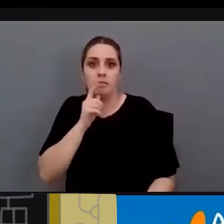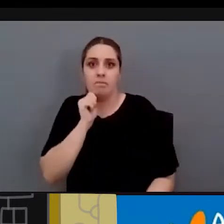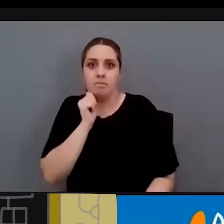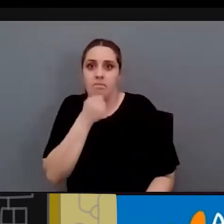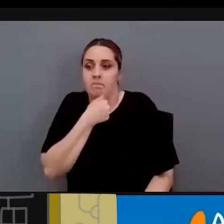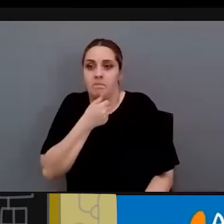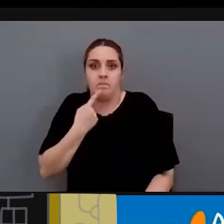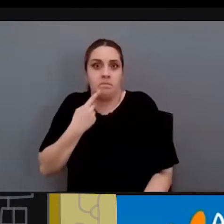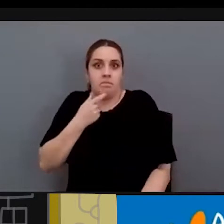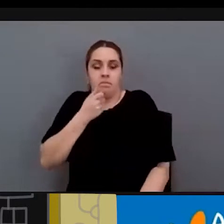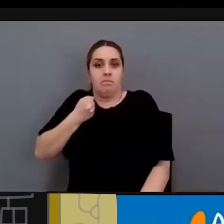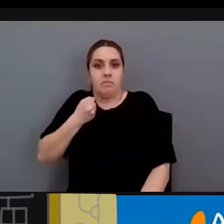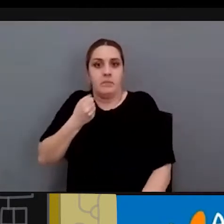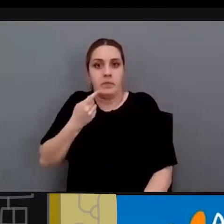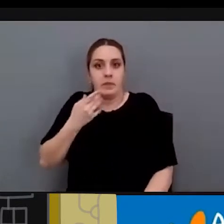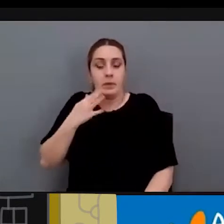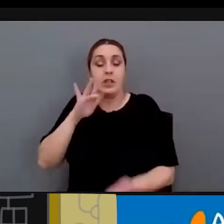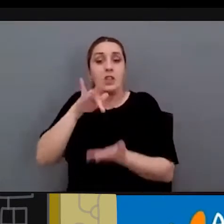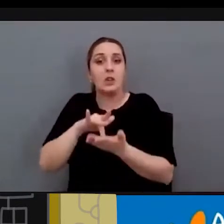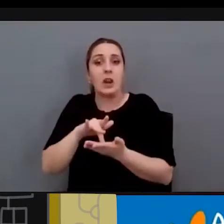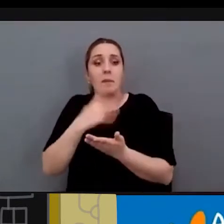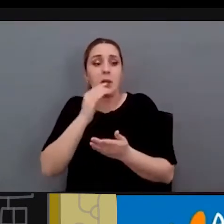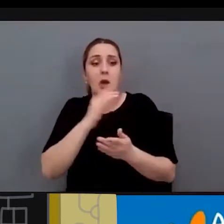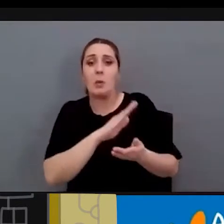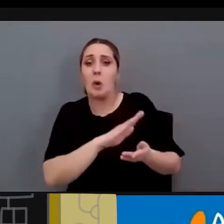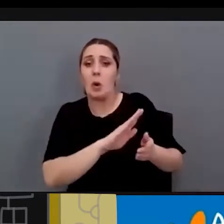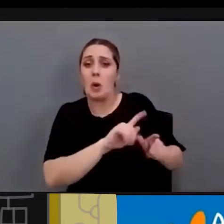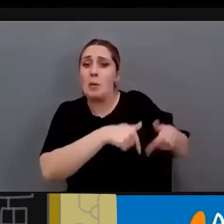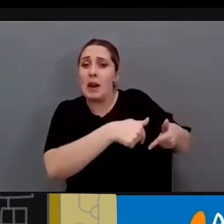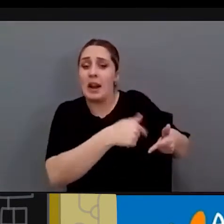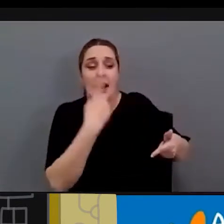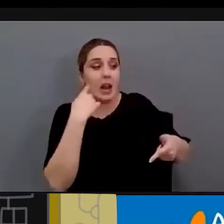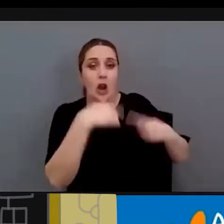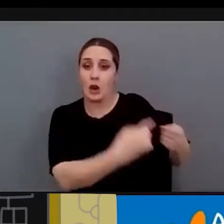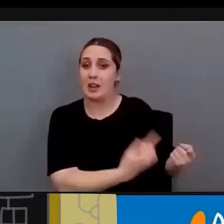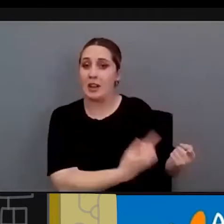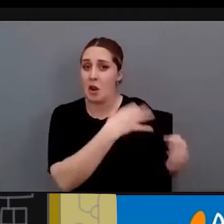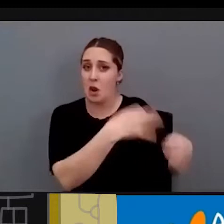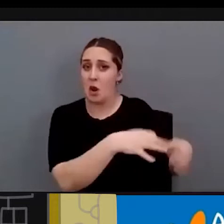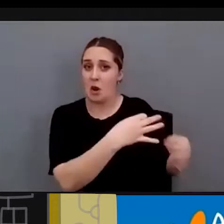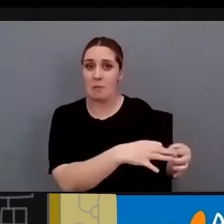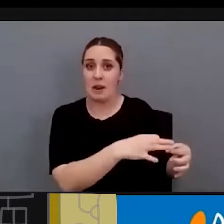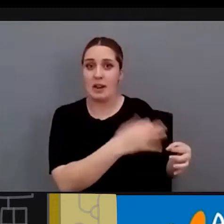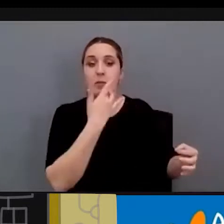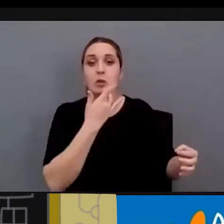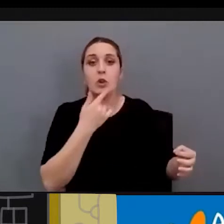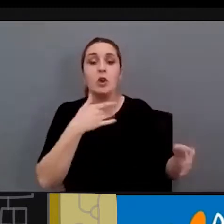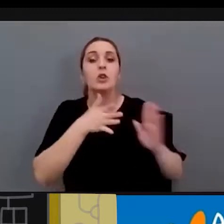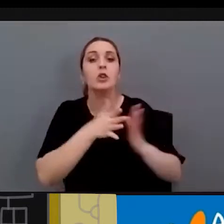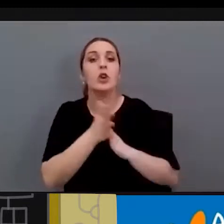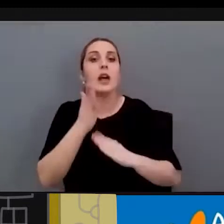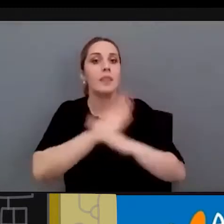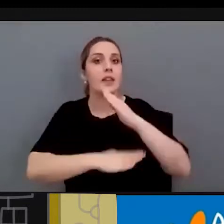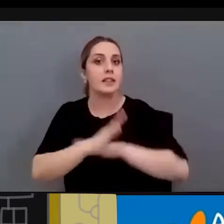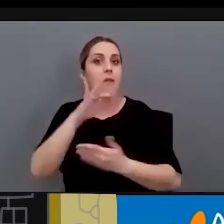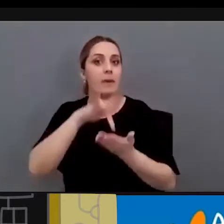cuando aparece, resulta que aparece una papelerita de las tradicionales que si tú tienes una discapacidad, que son